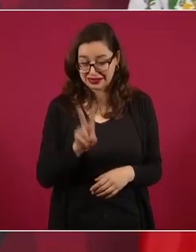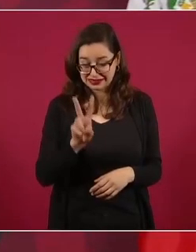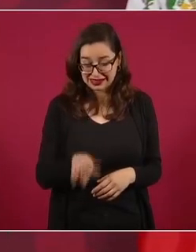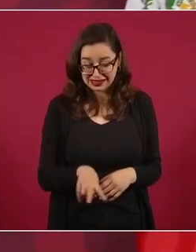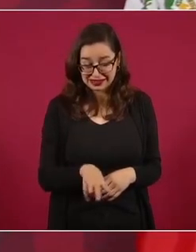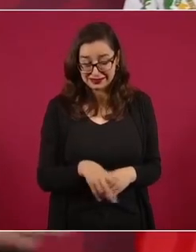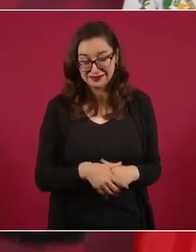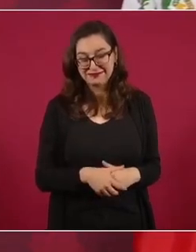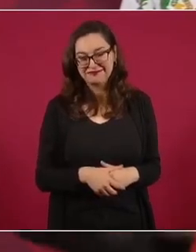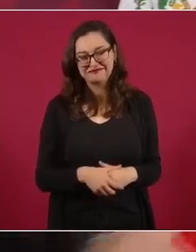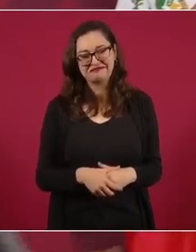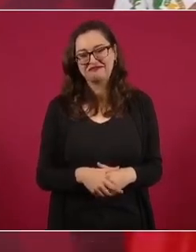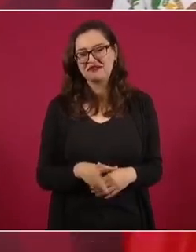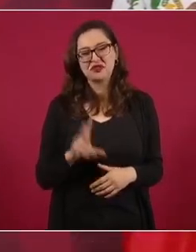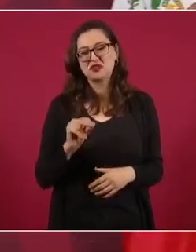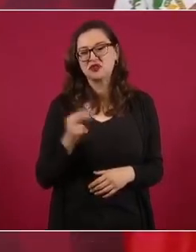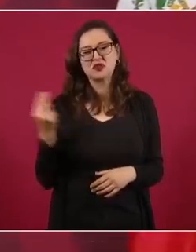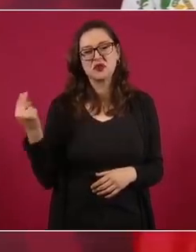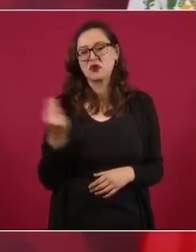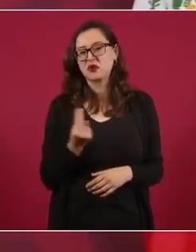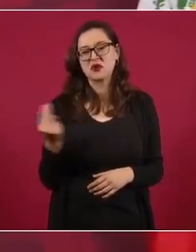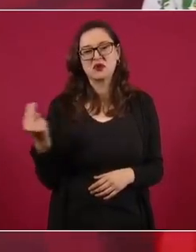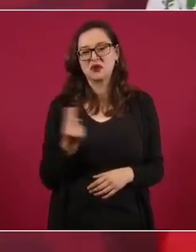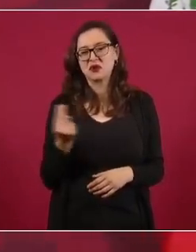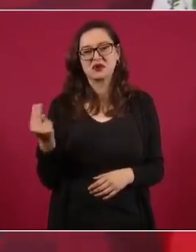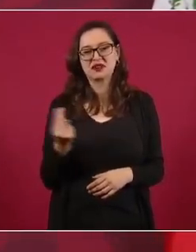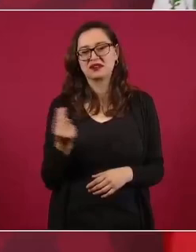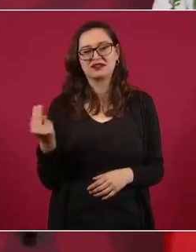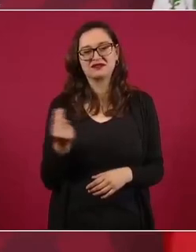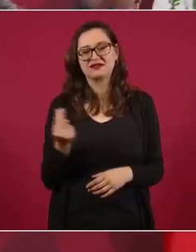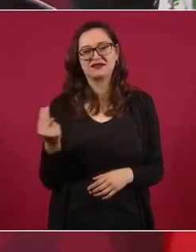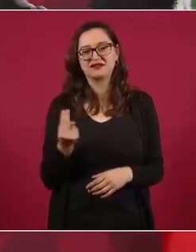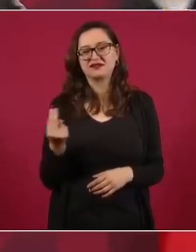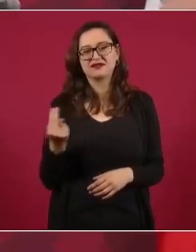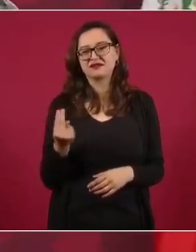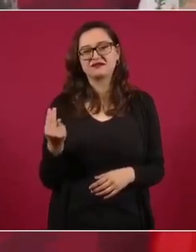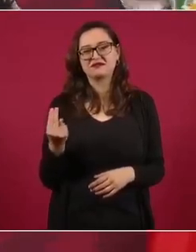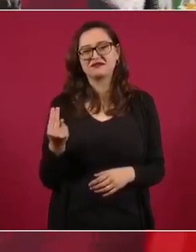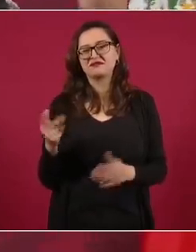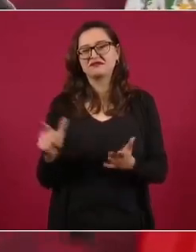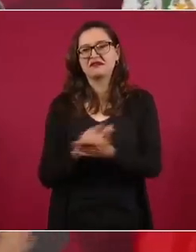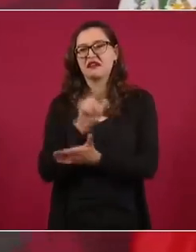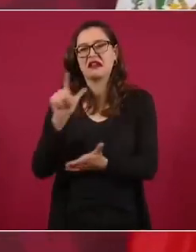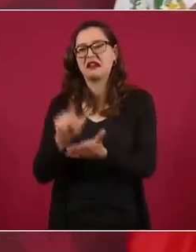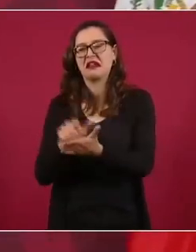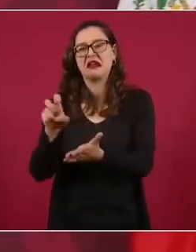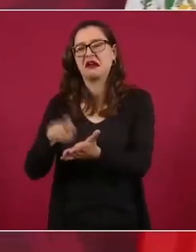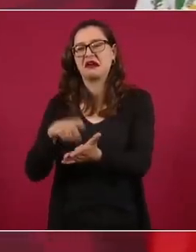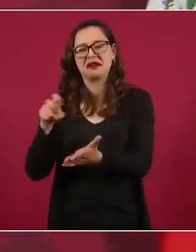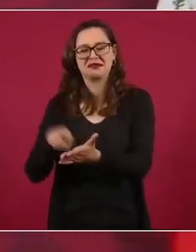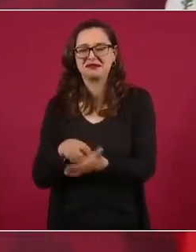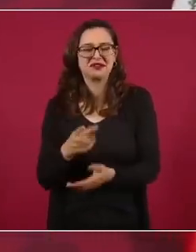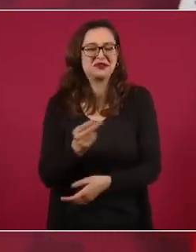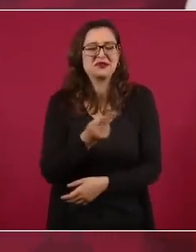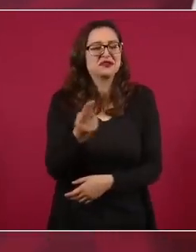no haría falta ni siquiera reformar la Constitución